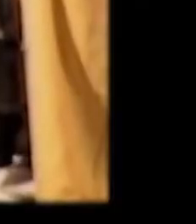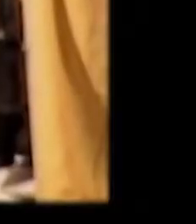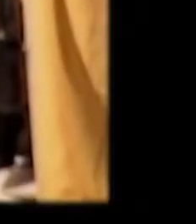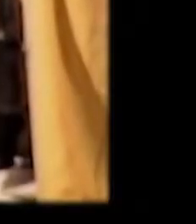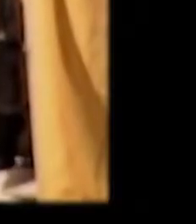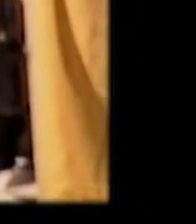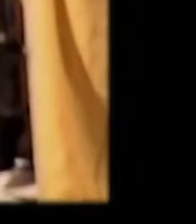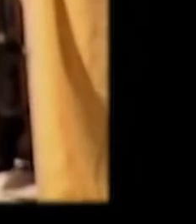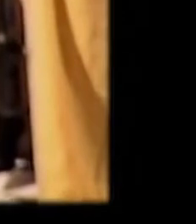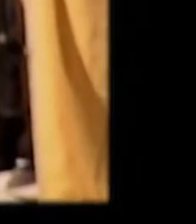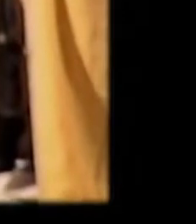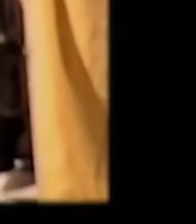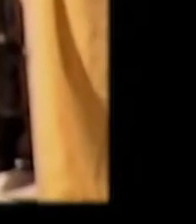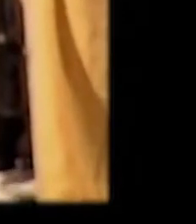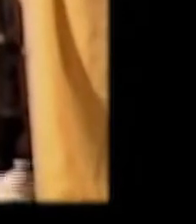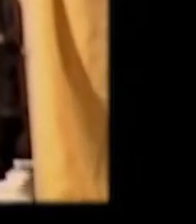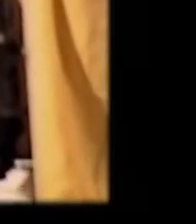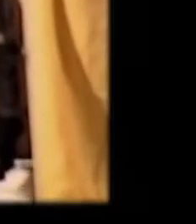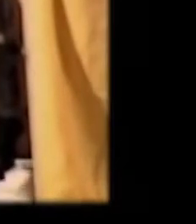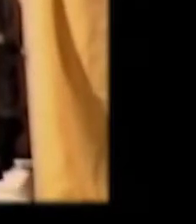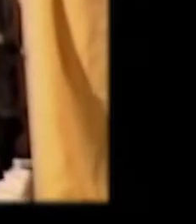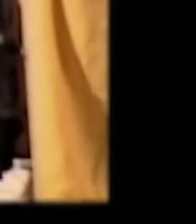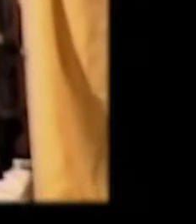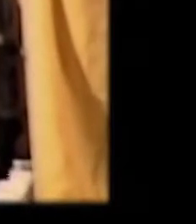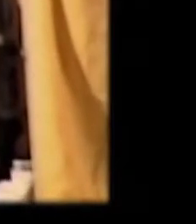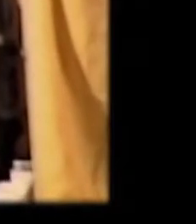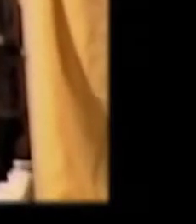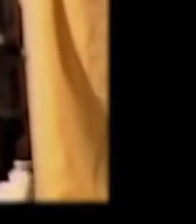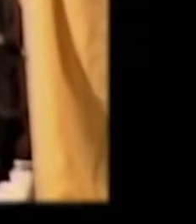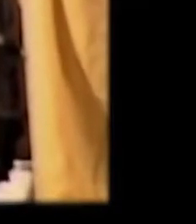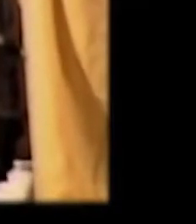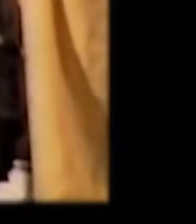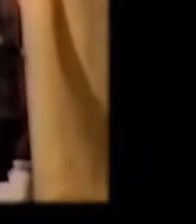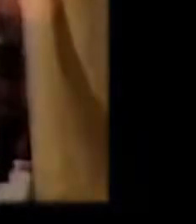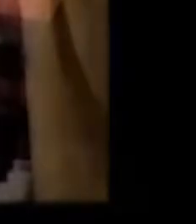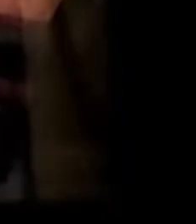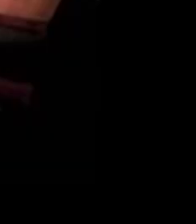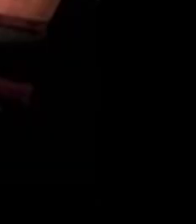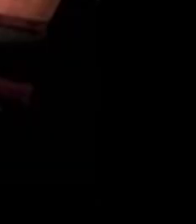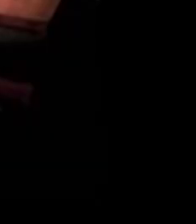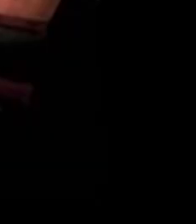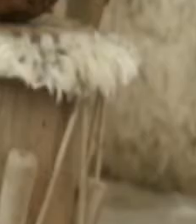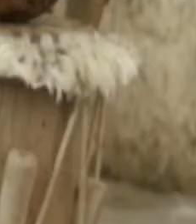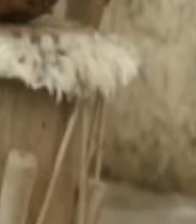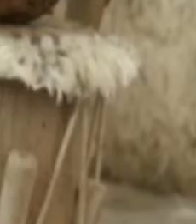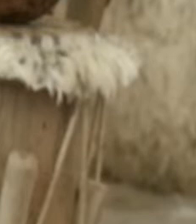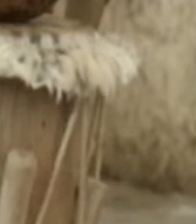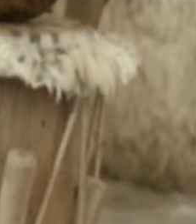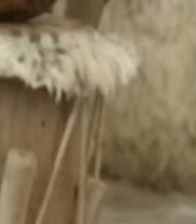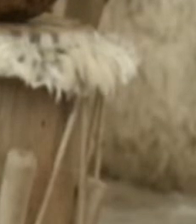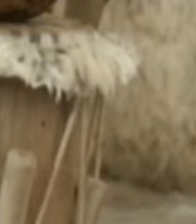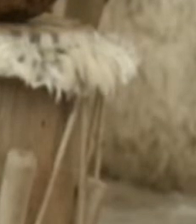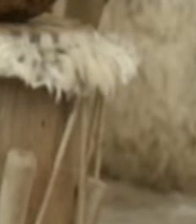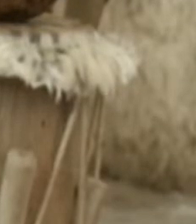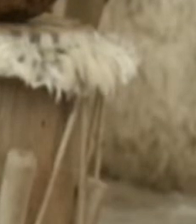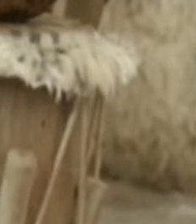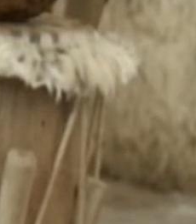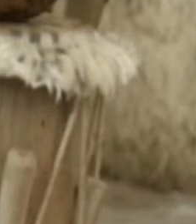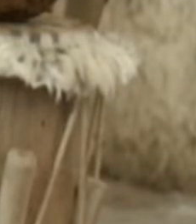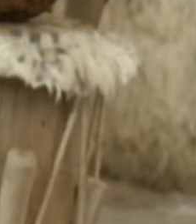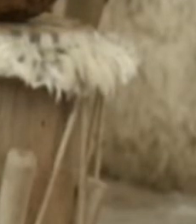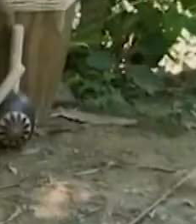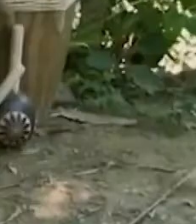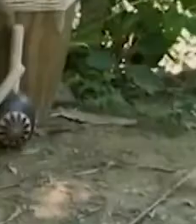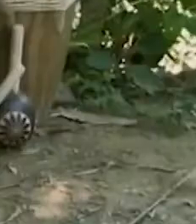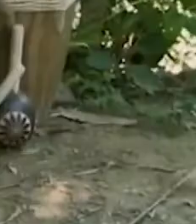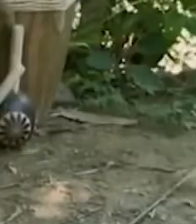de generaciones en generaciones exactamente el buyerengue es uno de los hijos paridos de la madre tierra